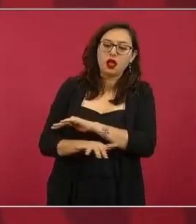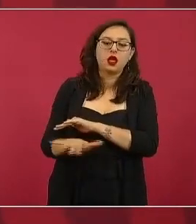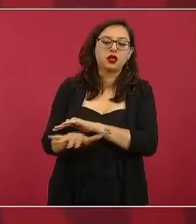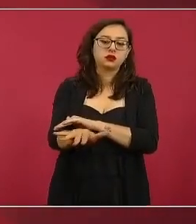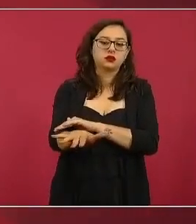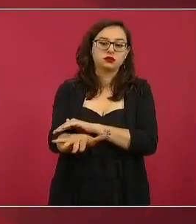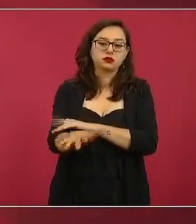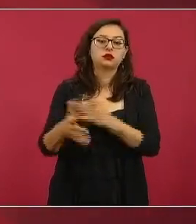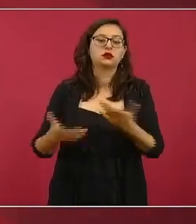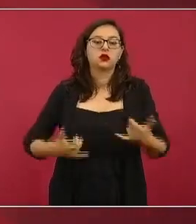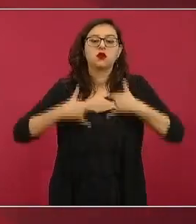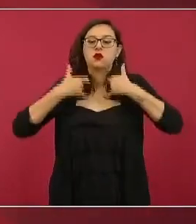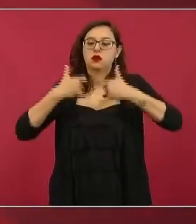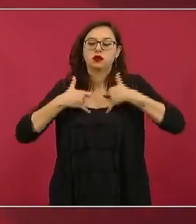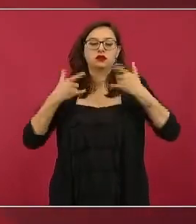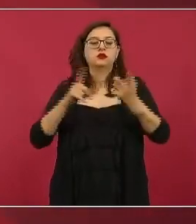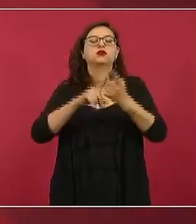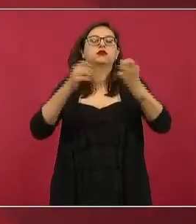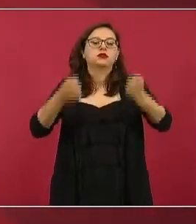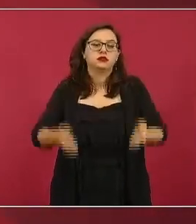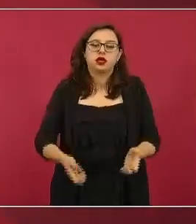de saber dónde están los jóvenes